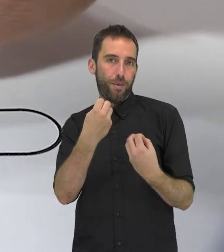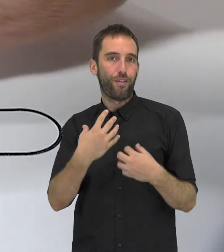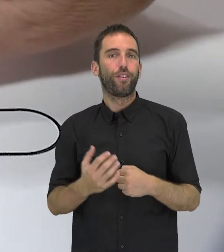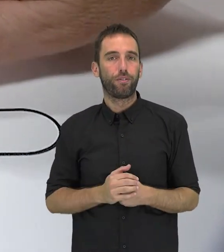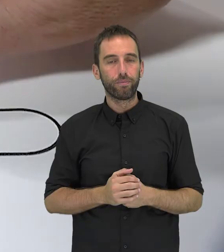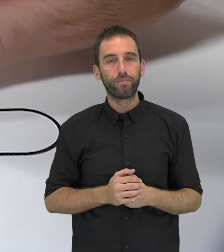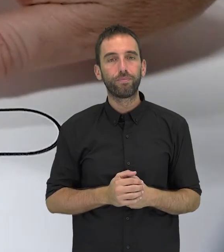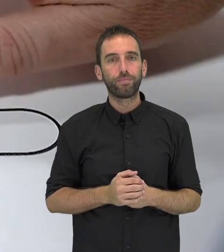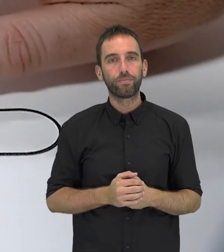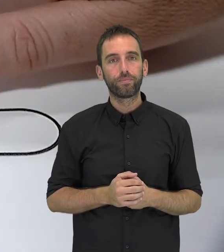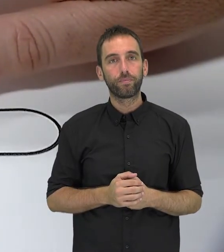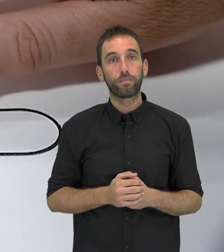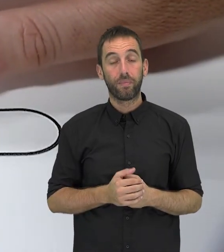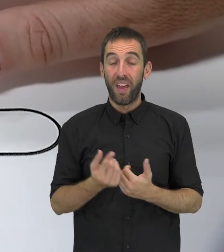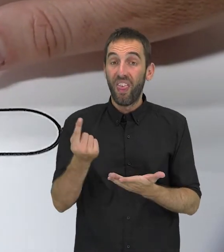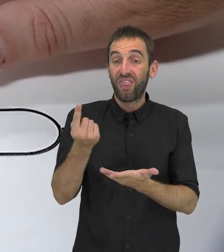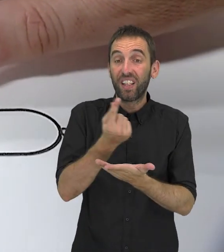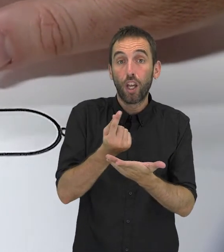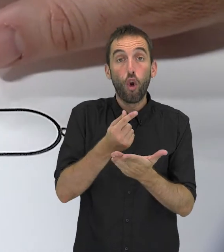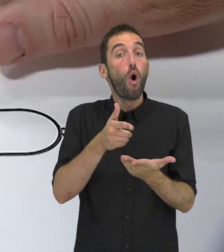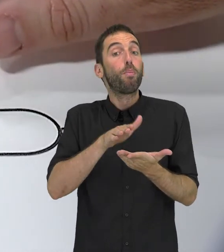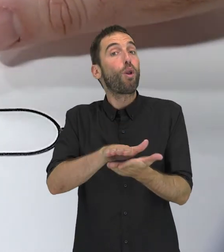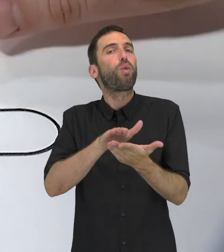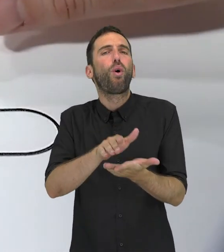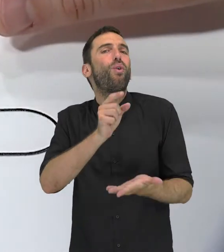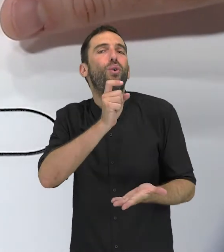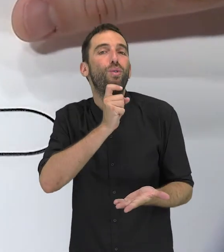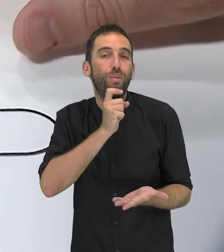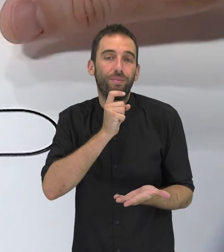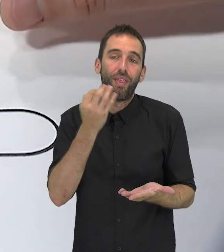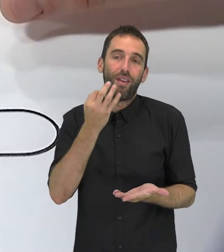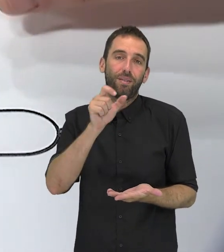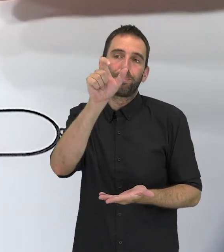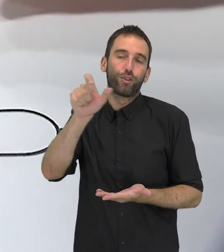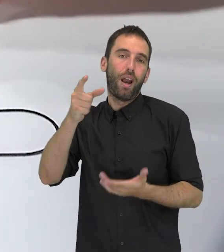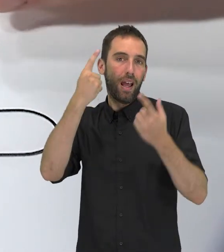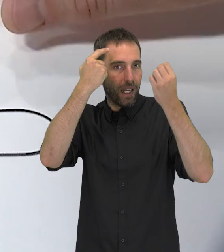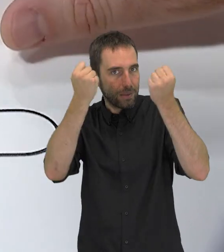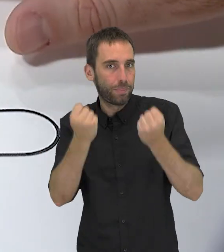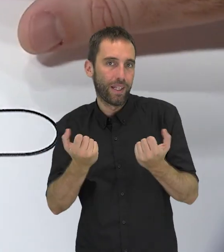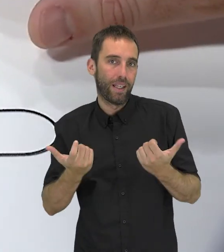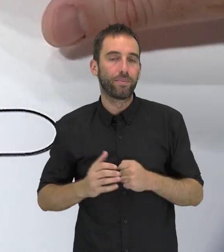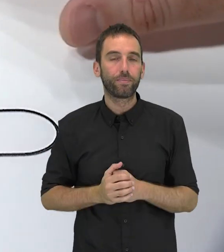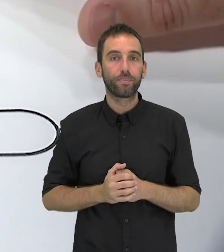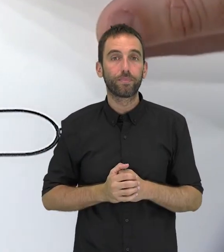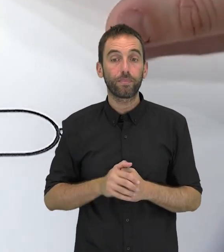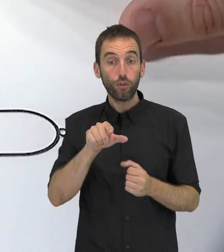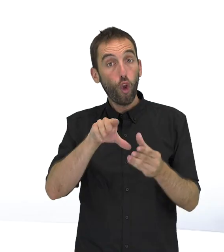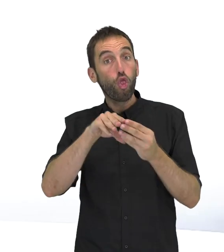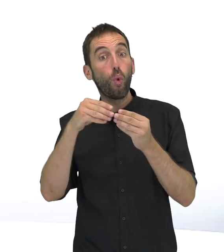prisas de la información. Para su diseño y producción necesitaremos contar con personas expertas.